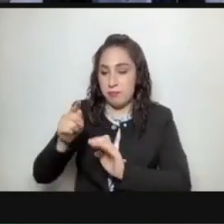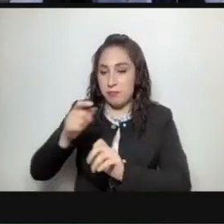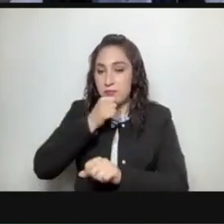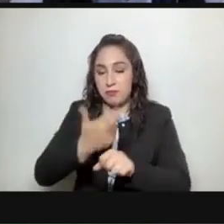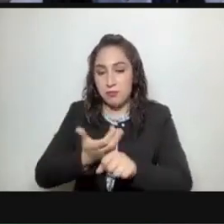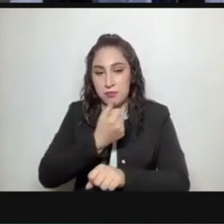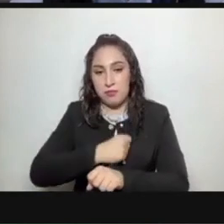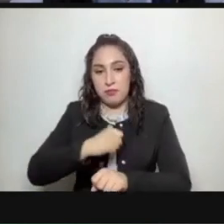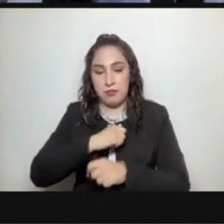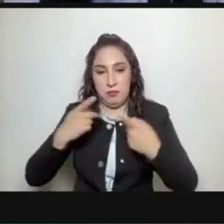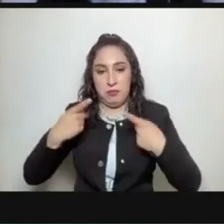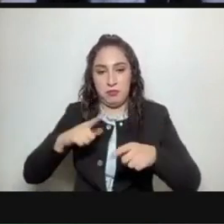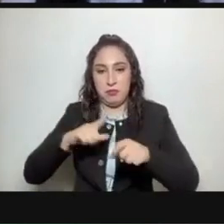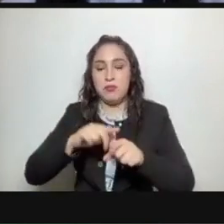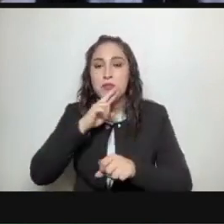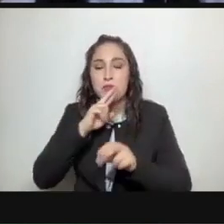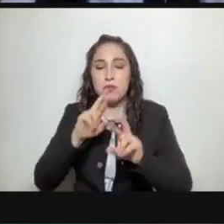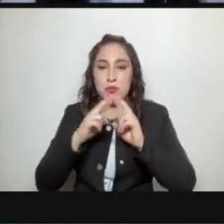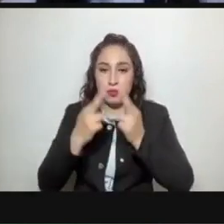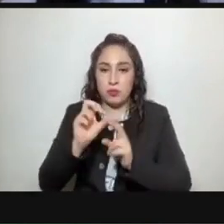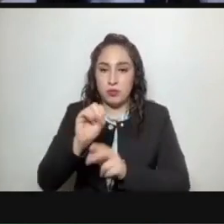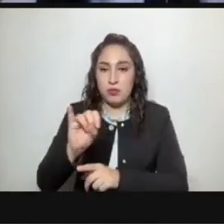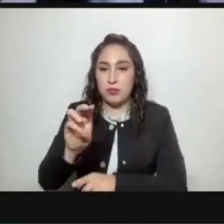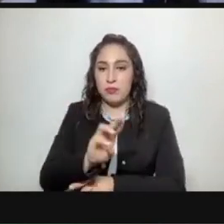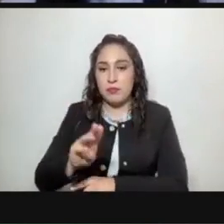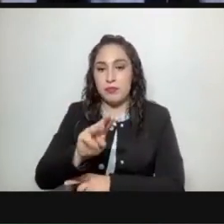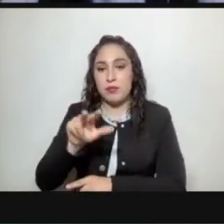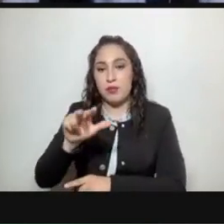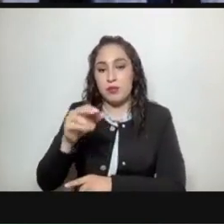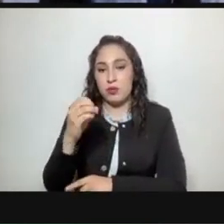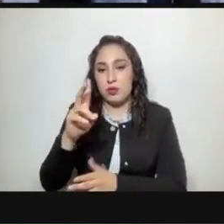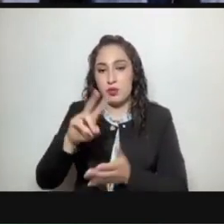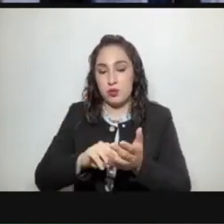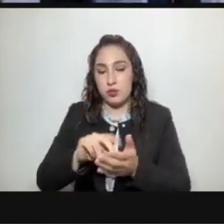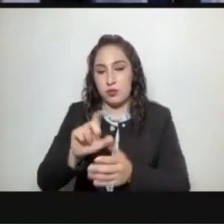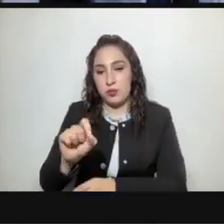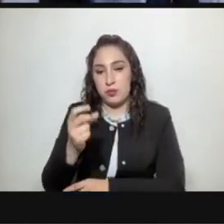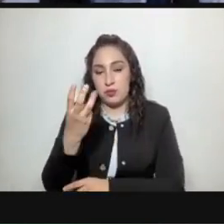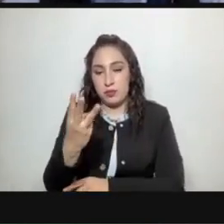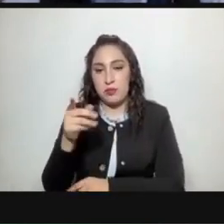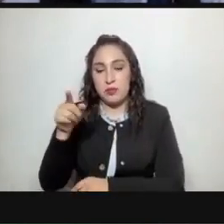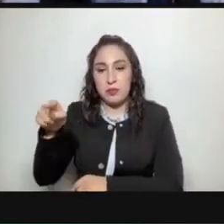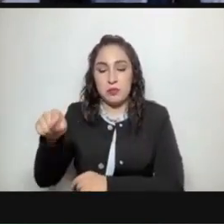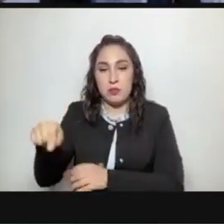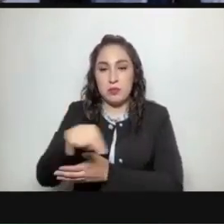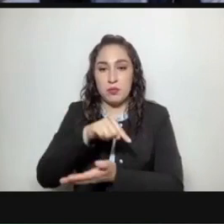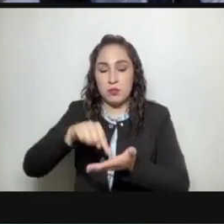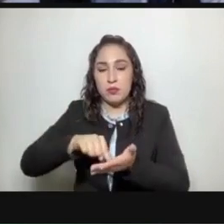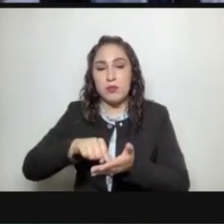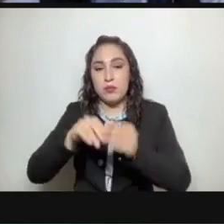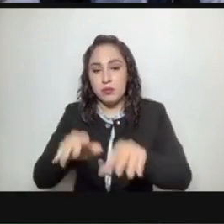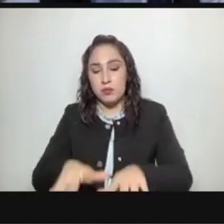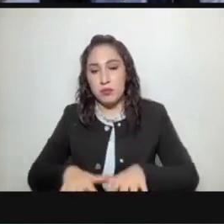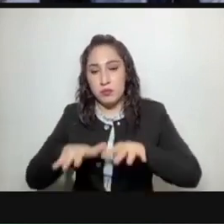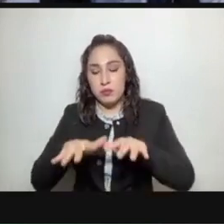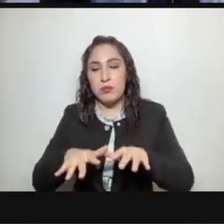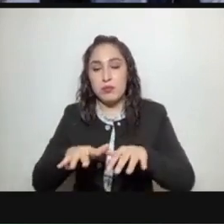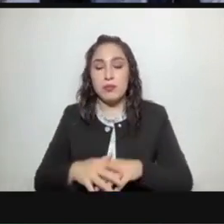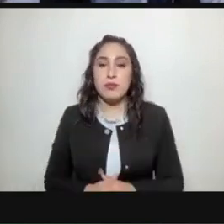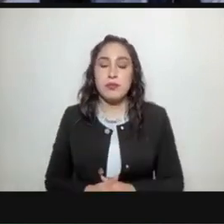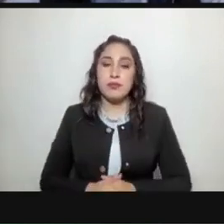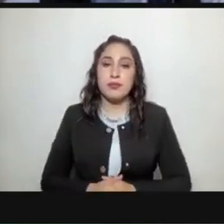Castillo el próximo miércoles dieciocho de octubre a las nueve horas ahí en el en el recinto legislativo y por último